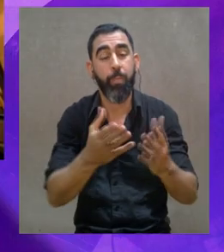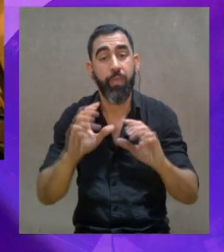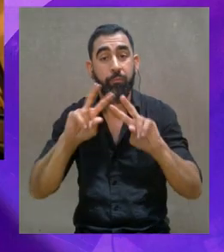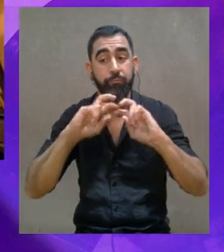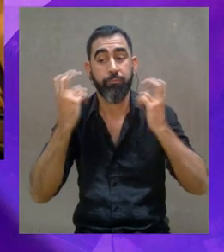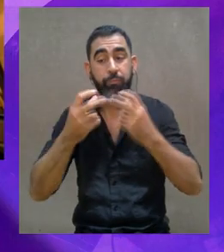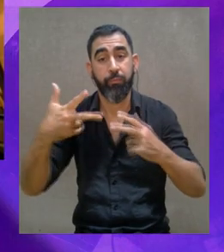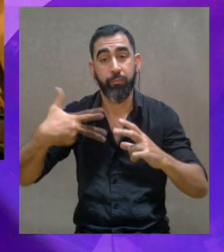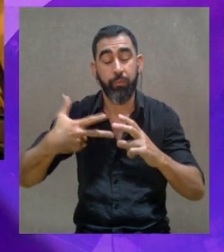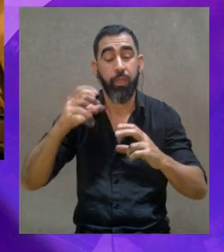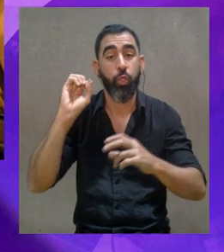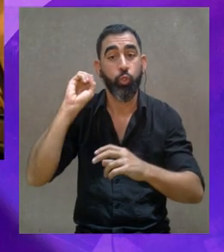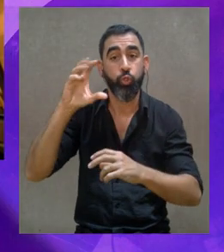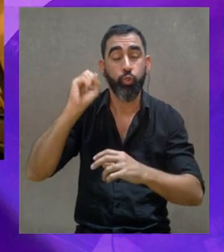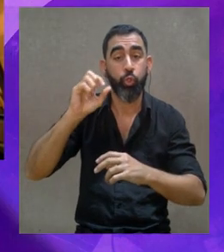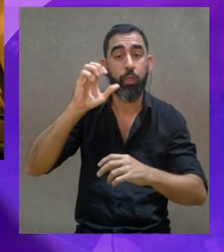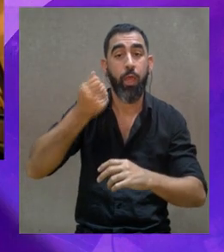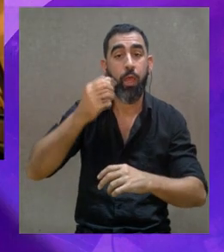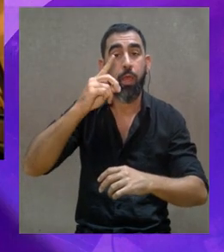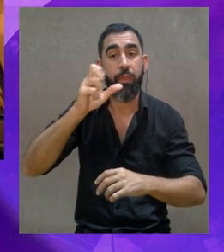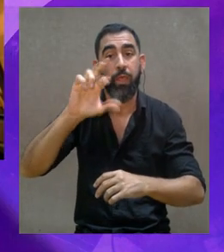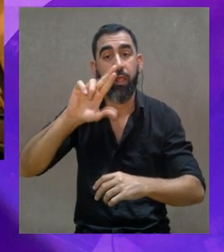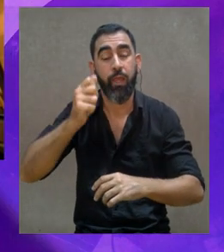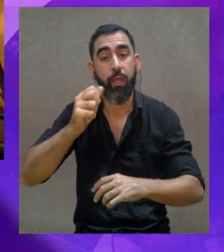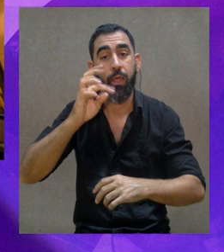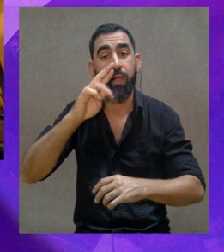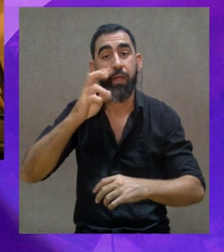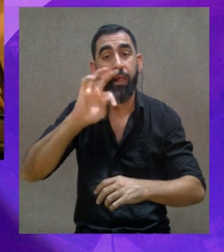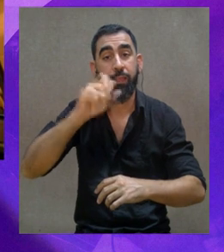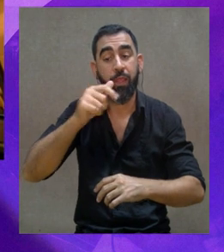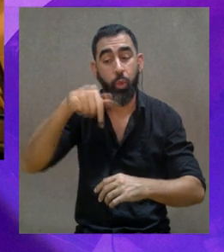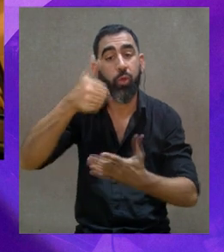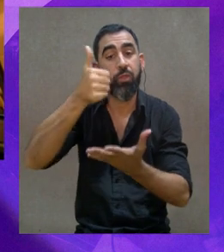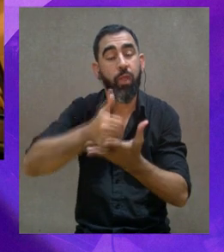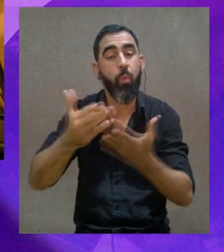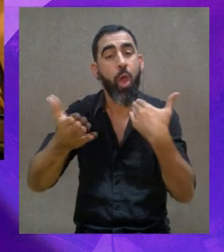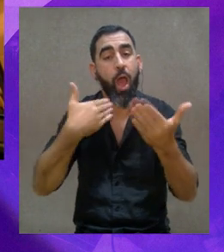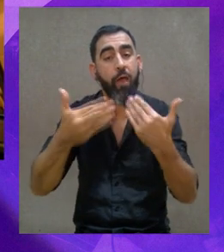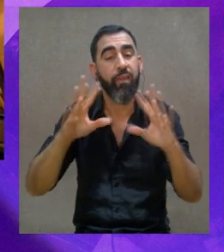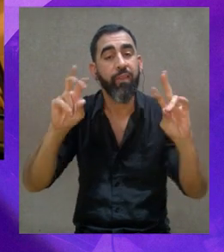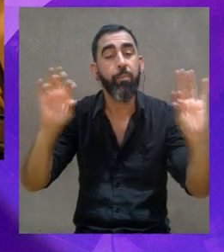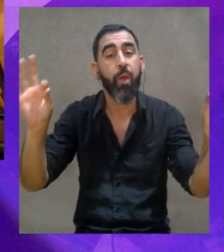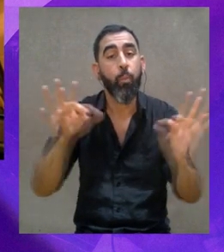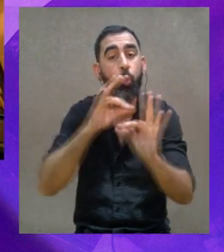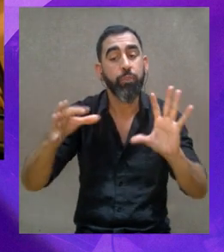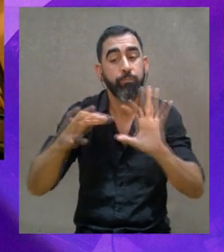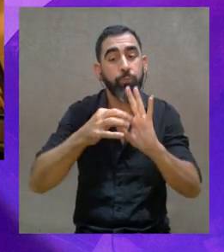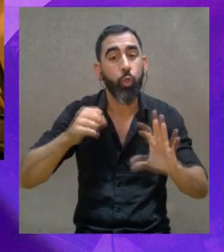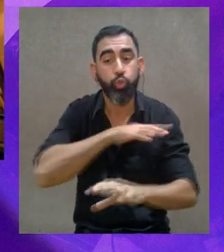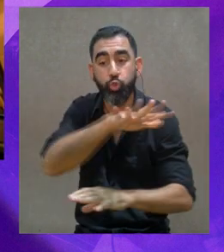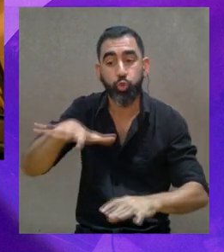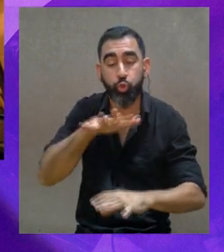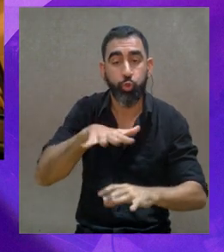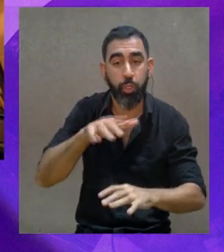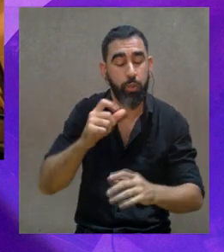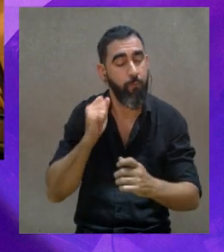Les damos la bienvenida a los perifoneos online del Auditorio Nacional Doctora Adela Reta. Nos encontramos hoy aquí para conversar sobre